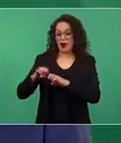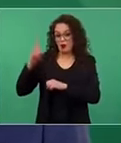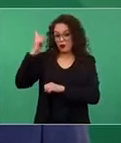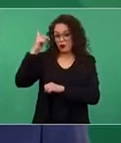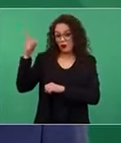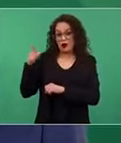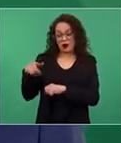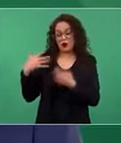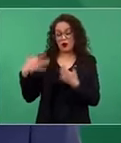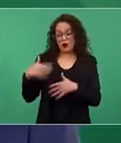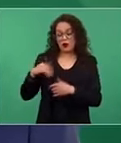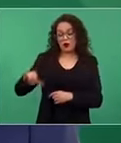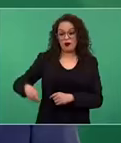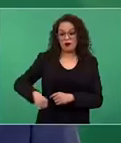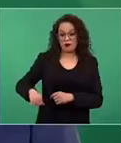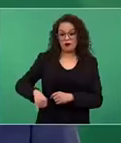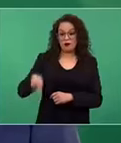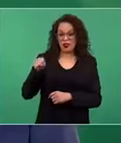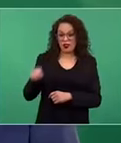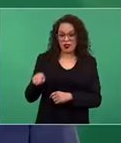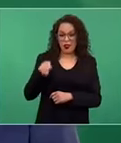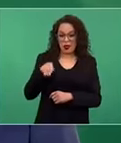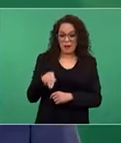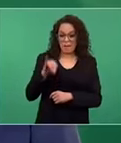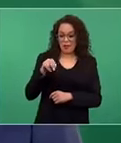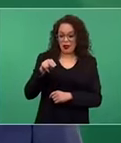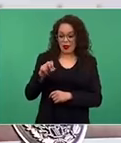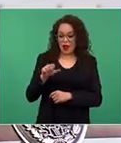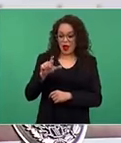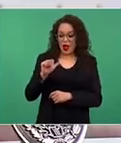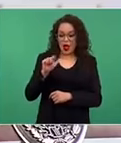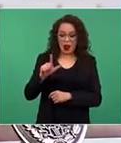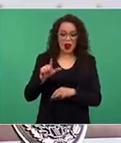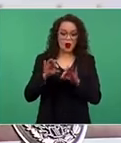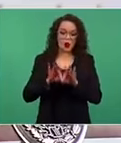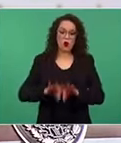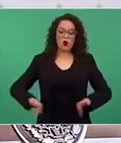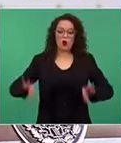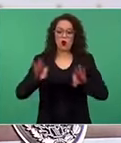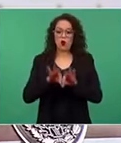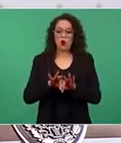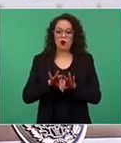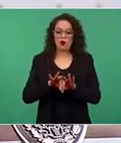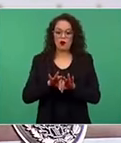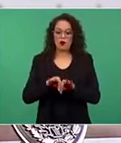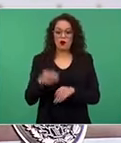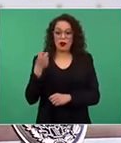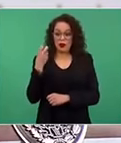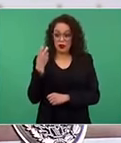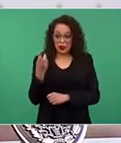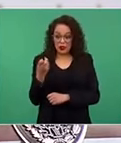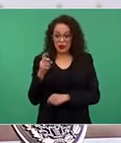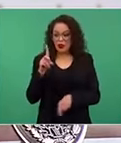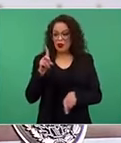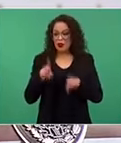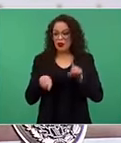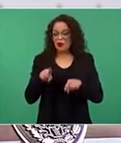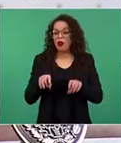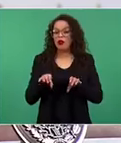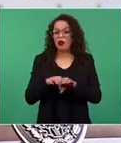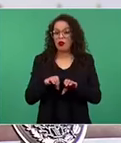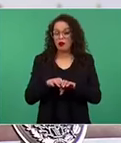es un mineral estratégico, del cual va a depender mucho el desarrollo